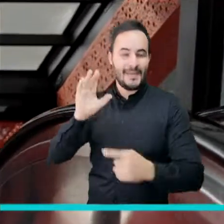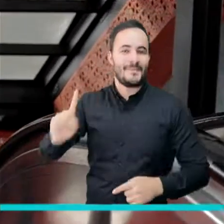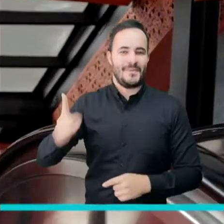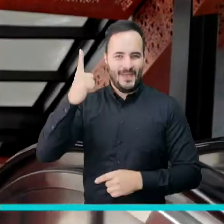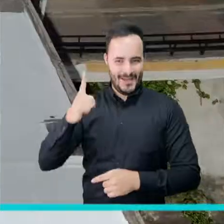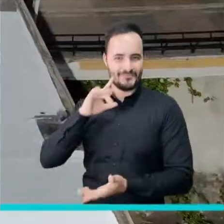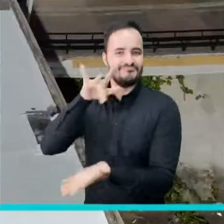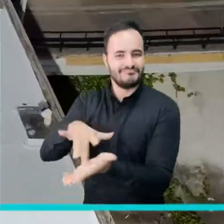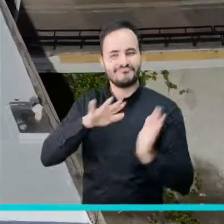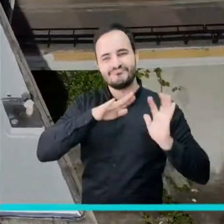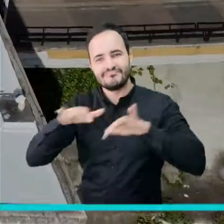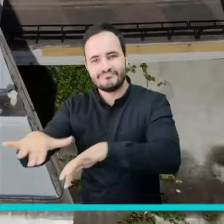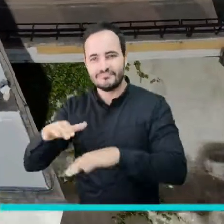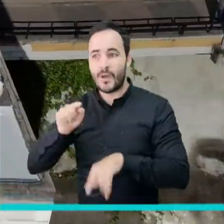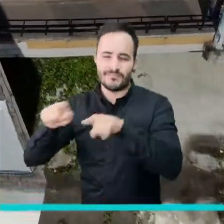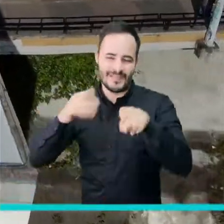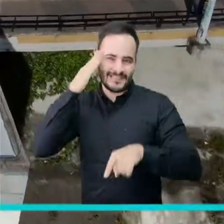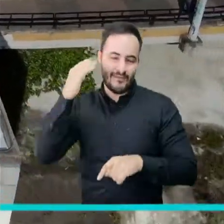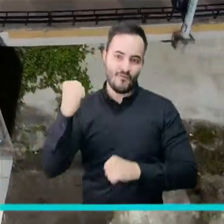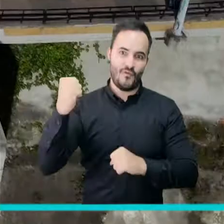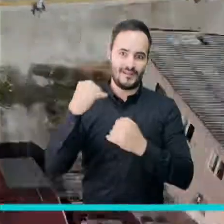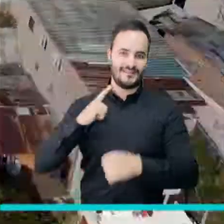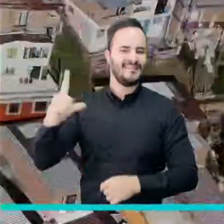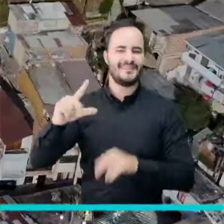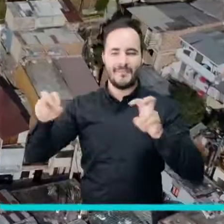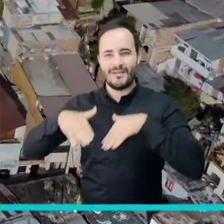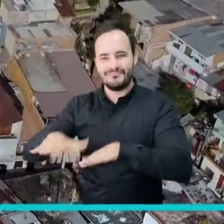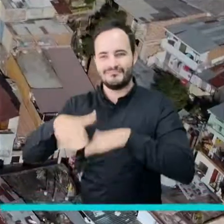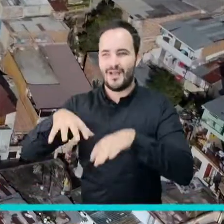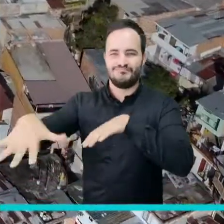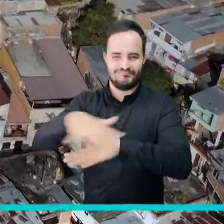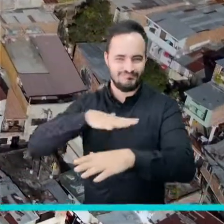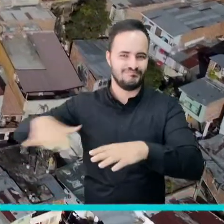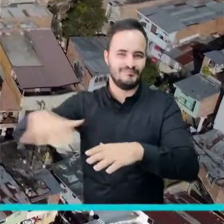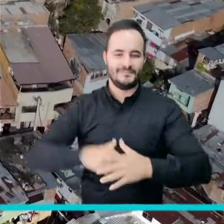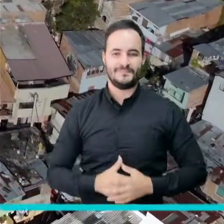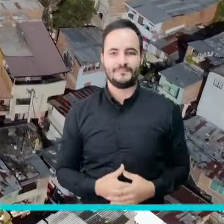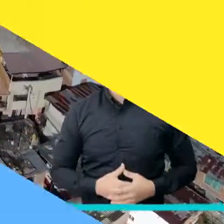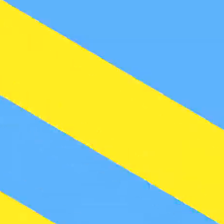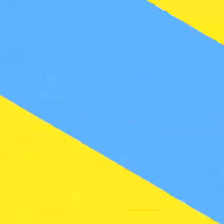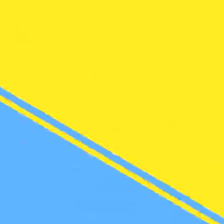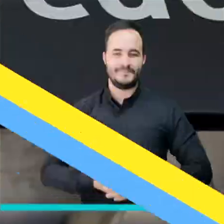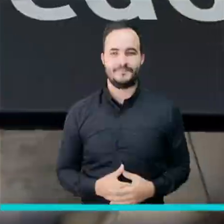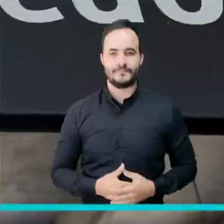fue el primer escenario de esta iniciativa por ser uno de los territorios con vocación textil de la ciudad.